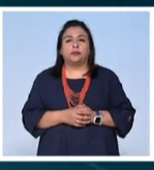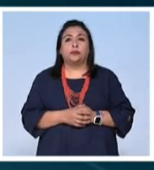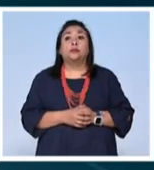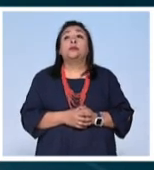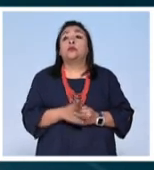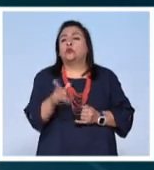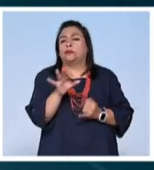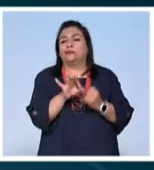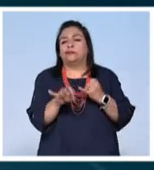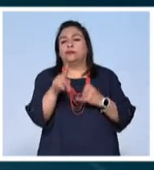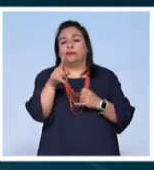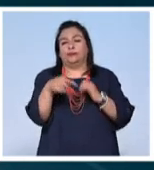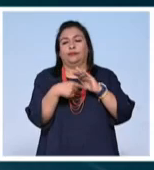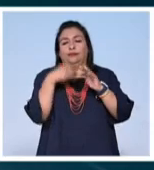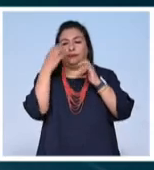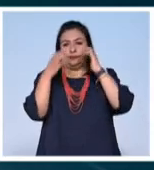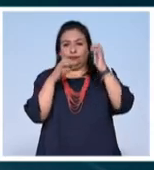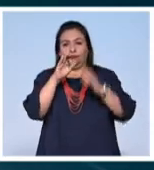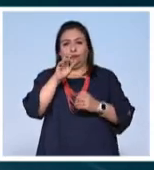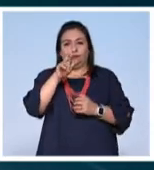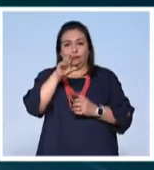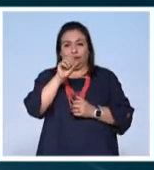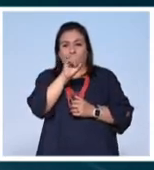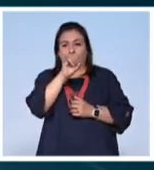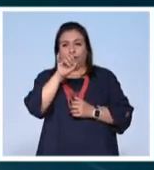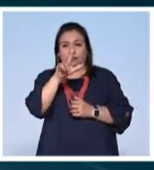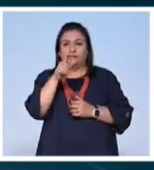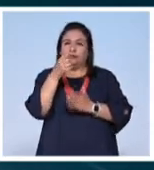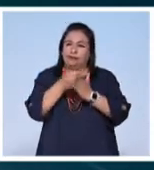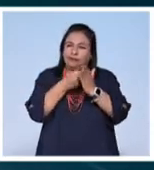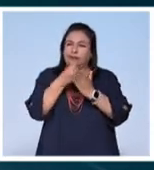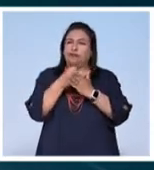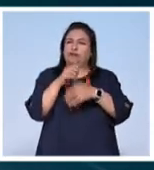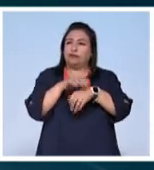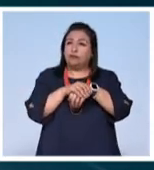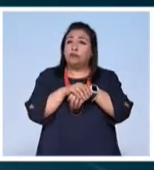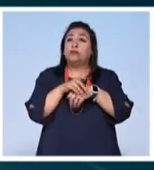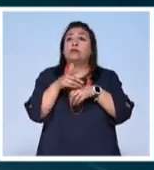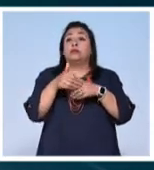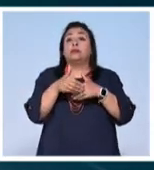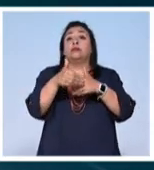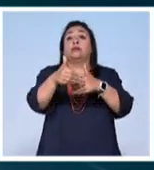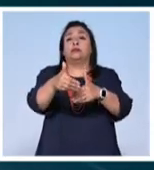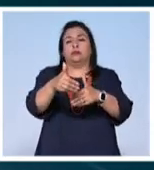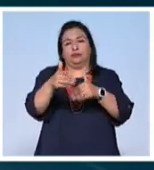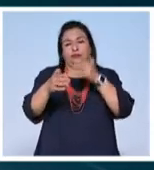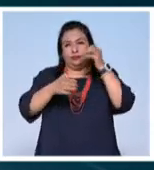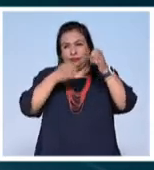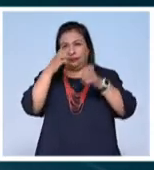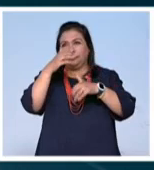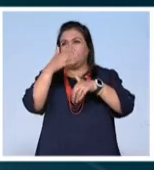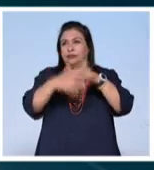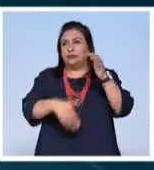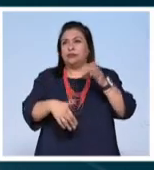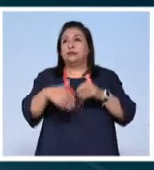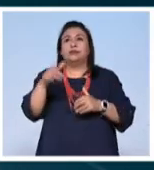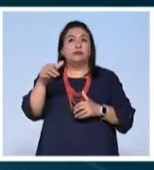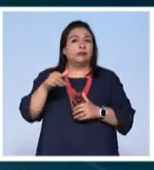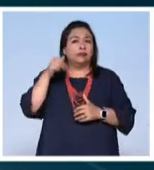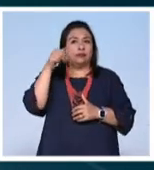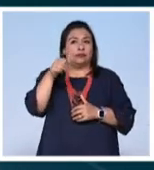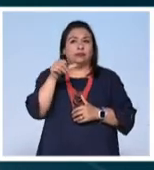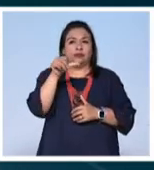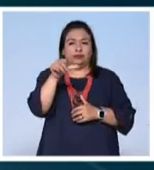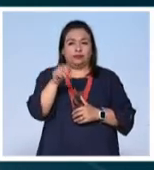finalmente la muestra Federico Silva lucha y fraternidad ha ampliado su periodo de exhibición hasta el próximo abril